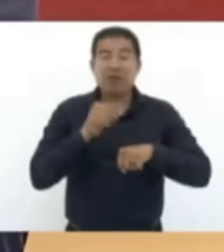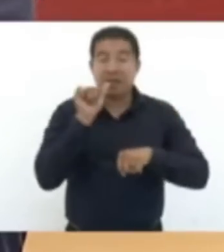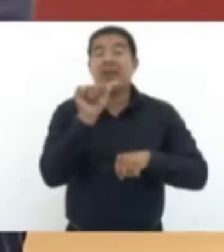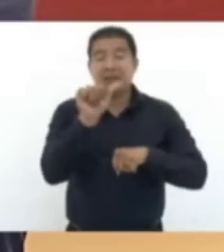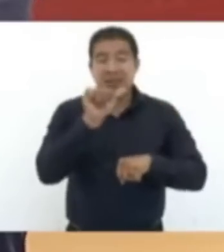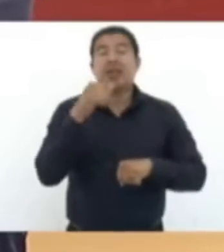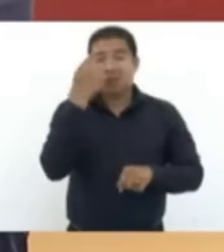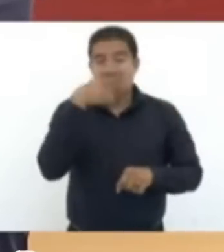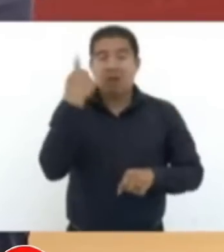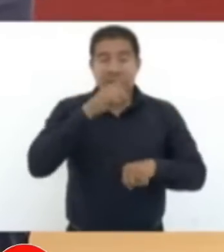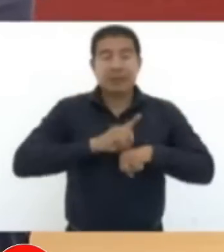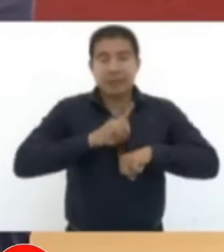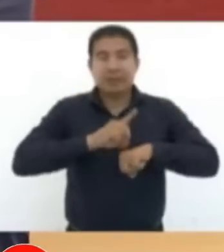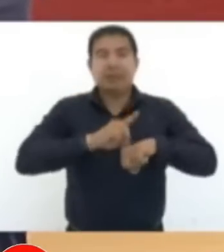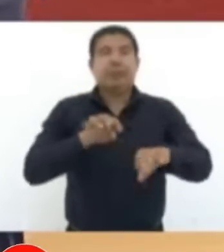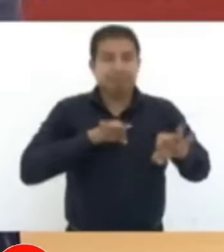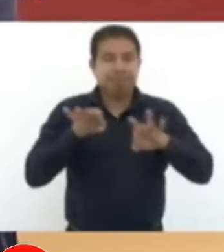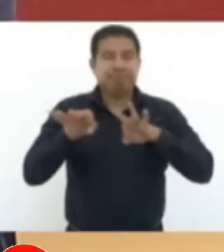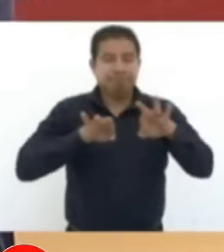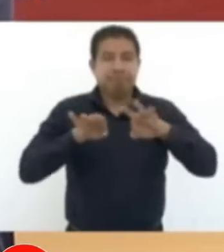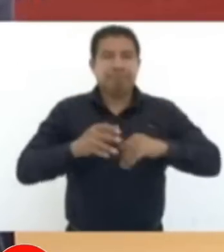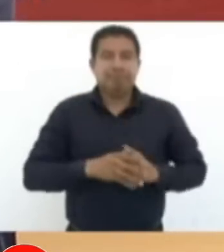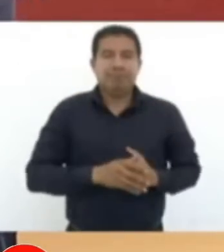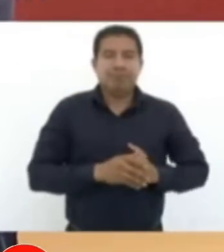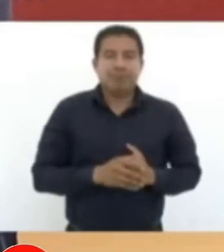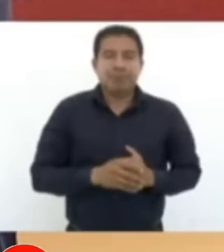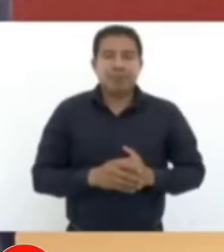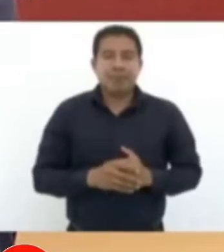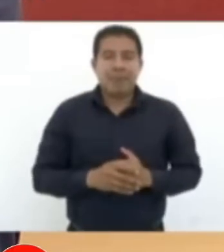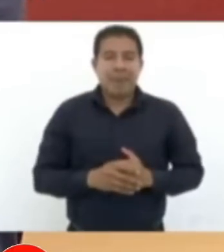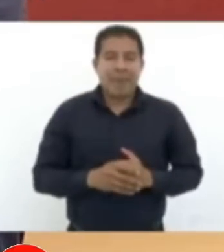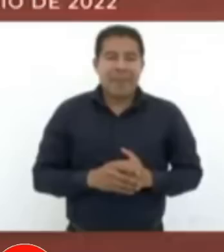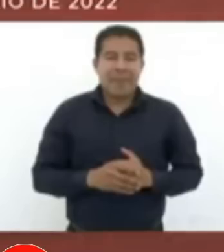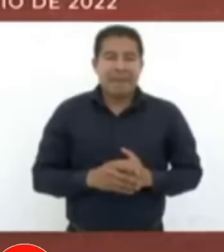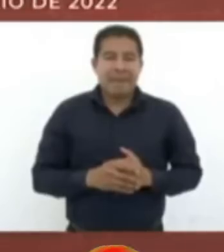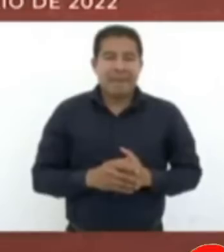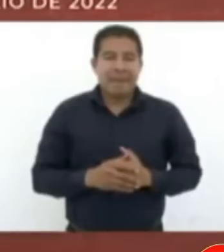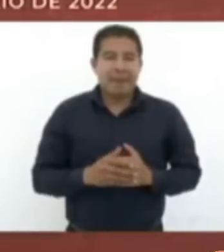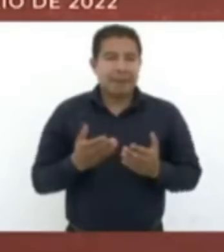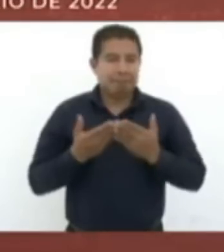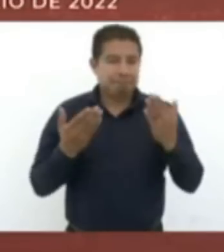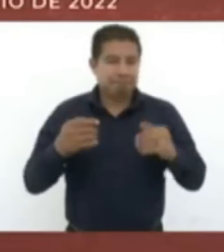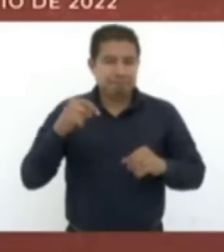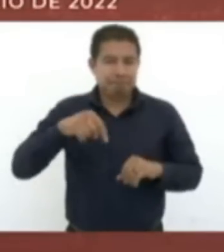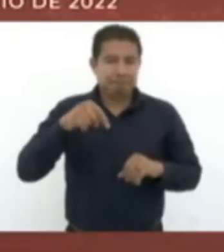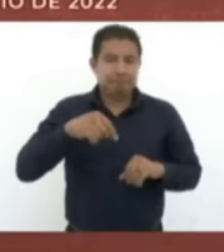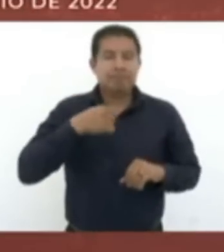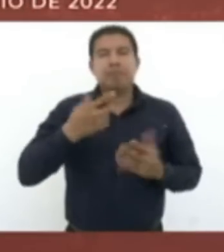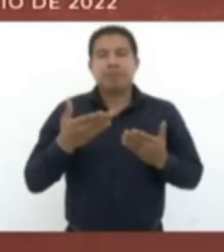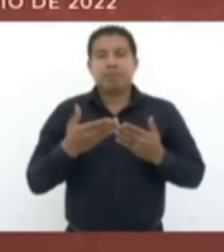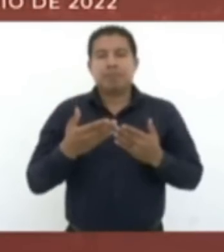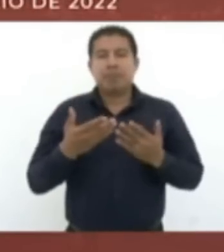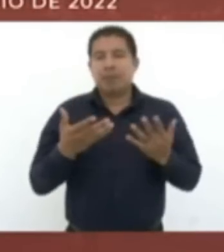esto hace que